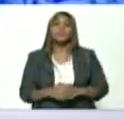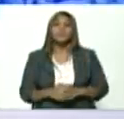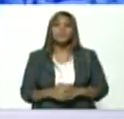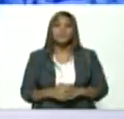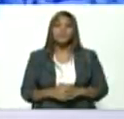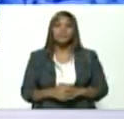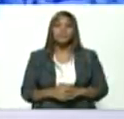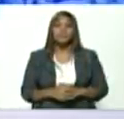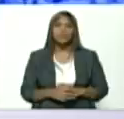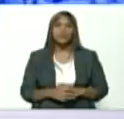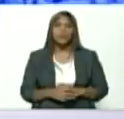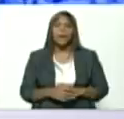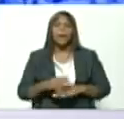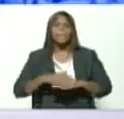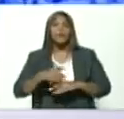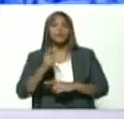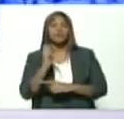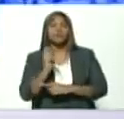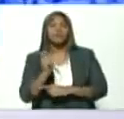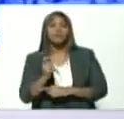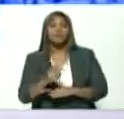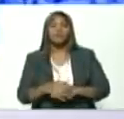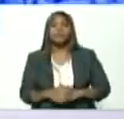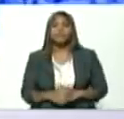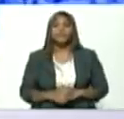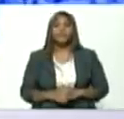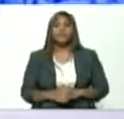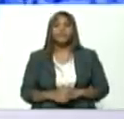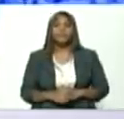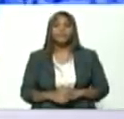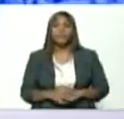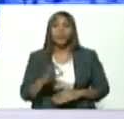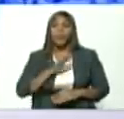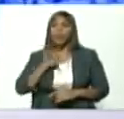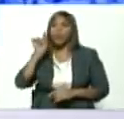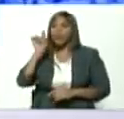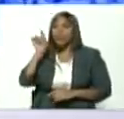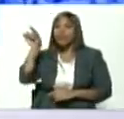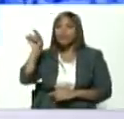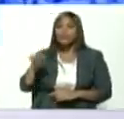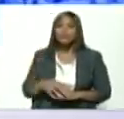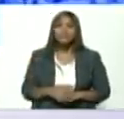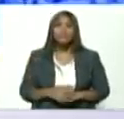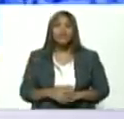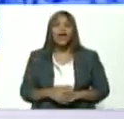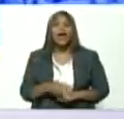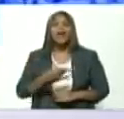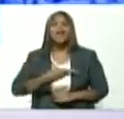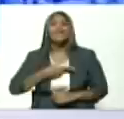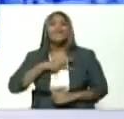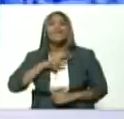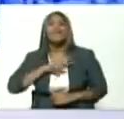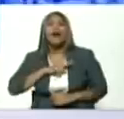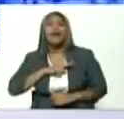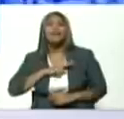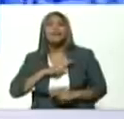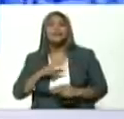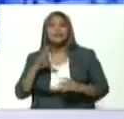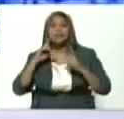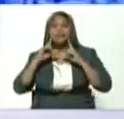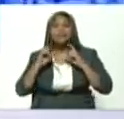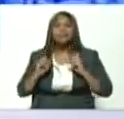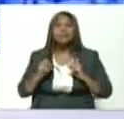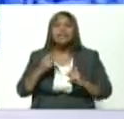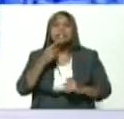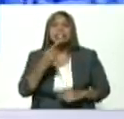porque hasta el manual de ellos los falsos dogmáticos dice que